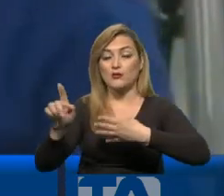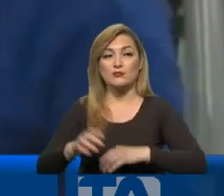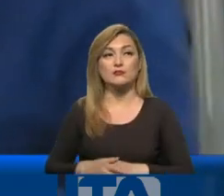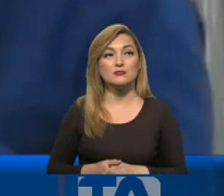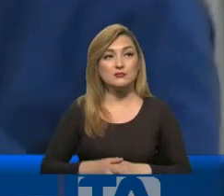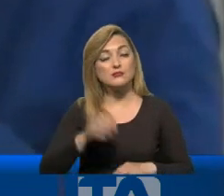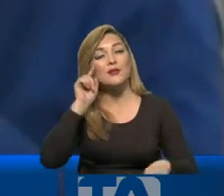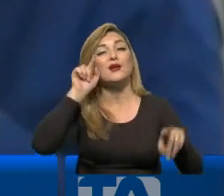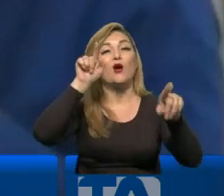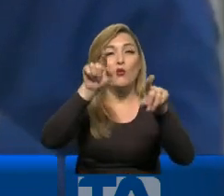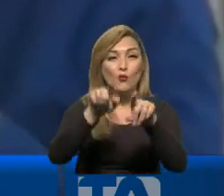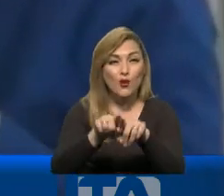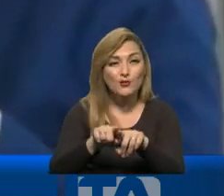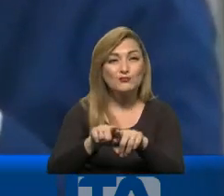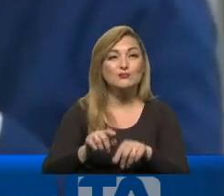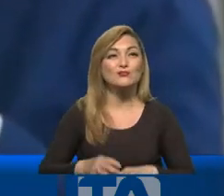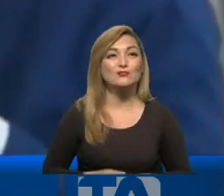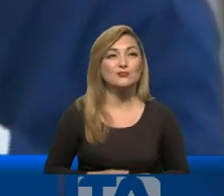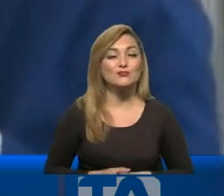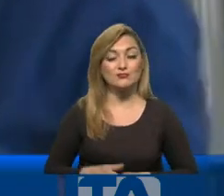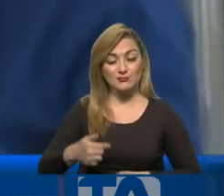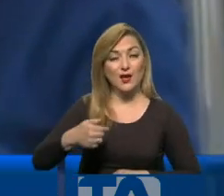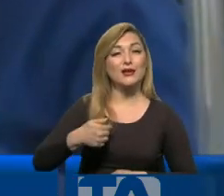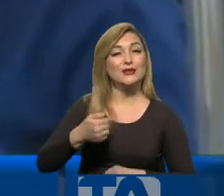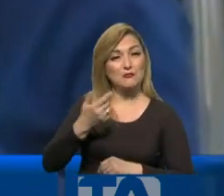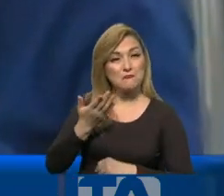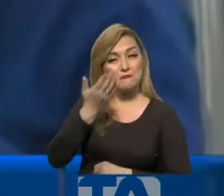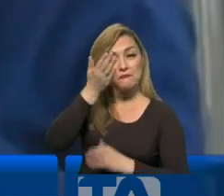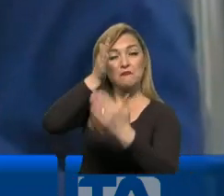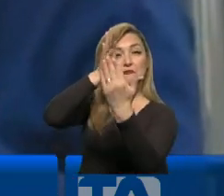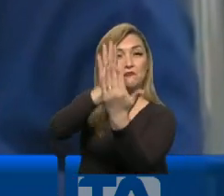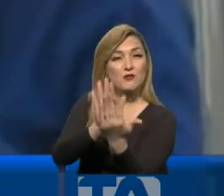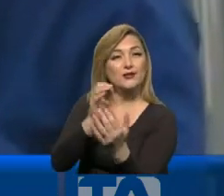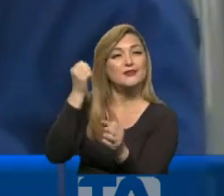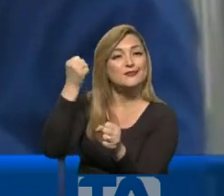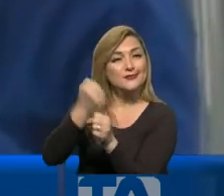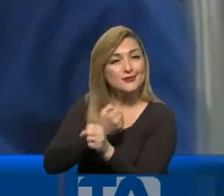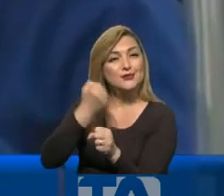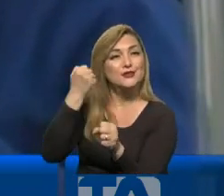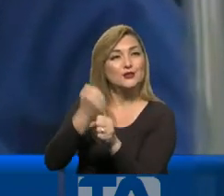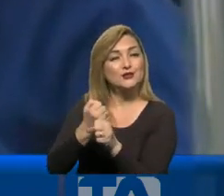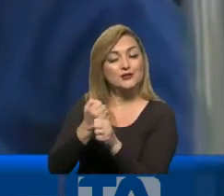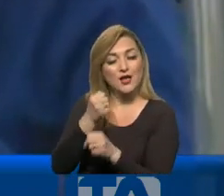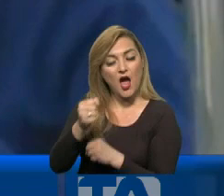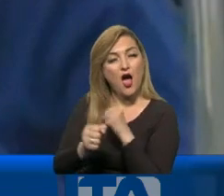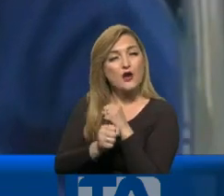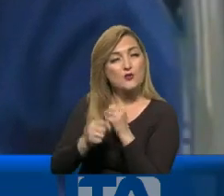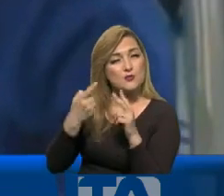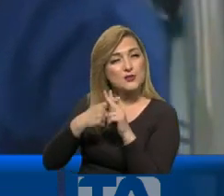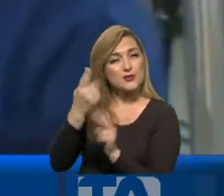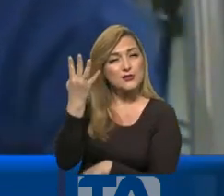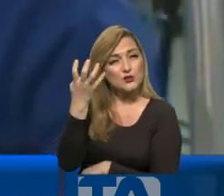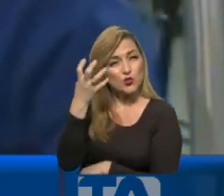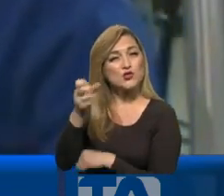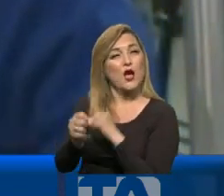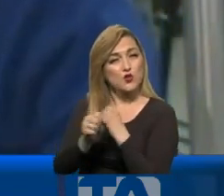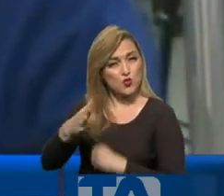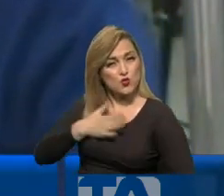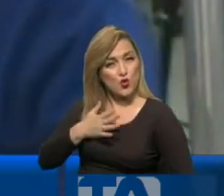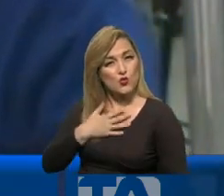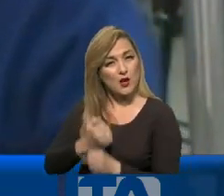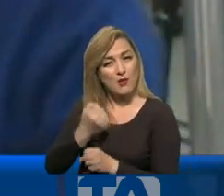Pérez. Aquí tiene enfrente suyo, alguien que ha trabajado desde los catorce años de edad.